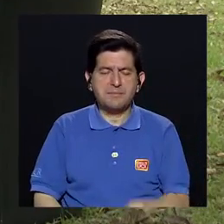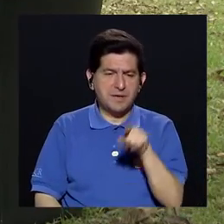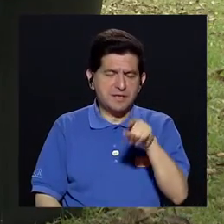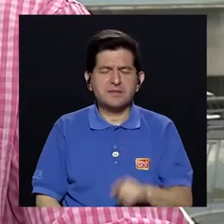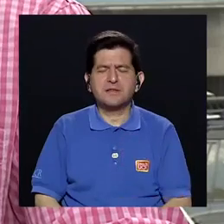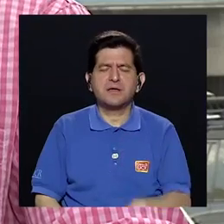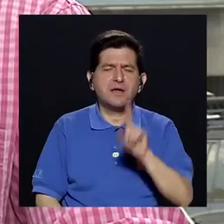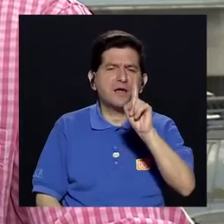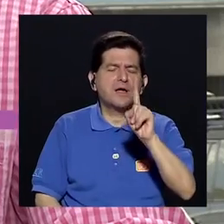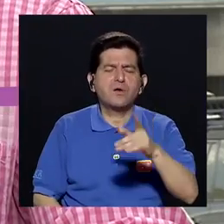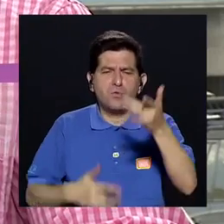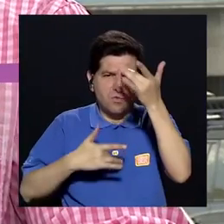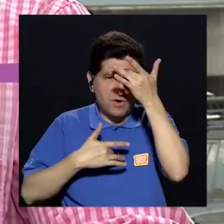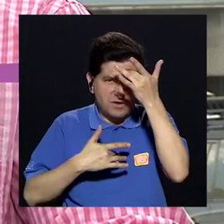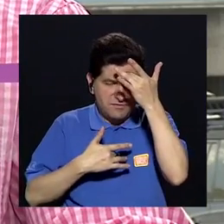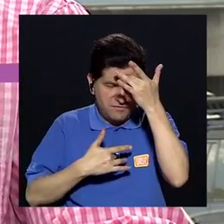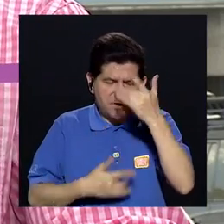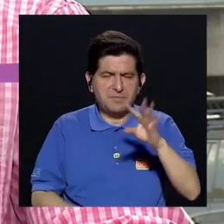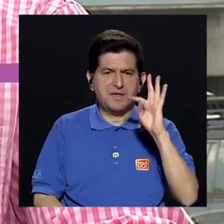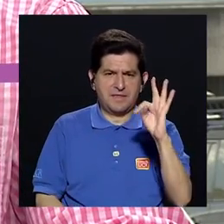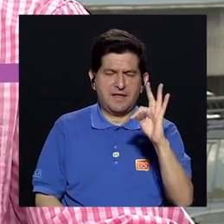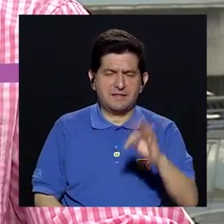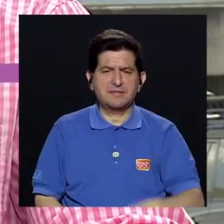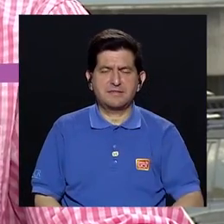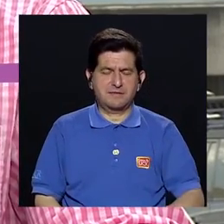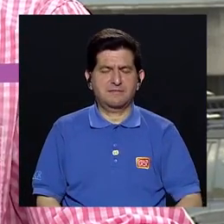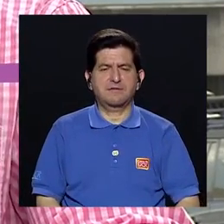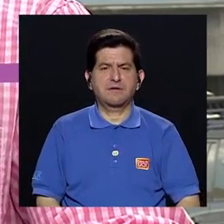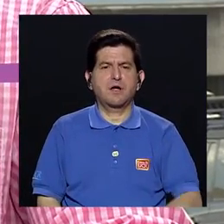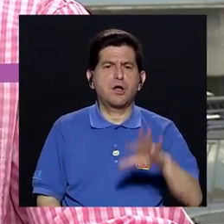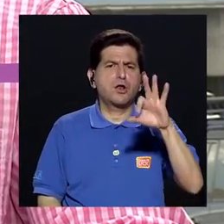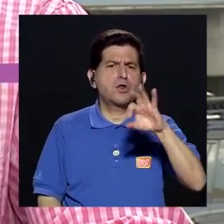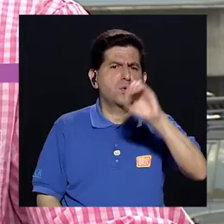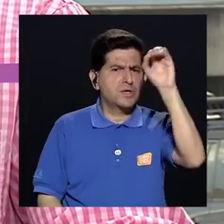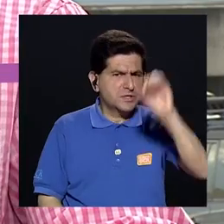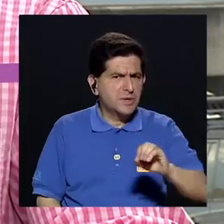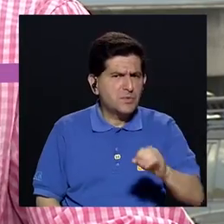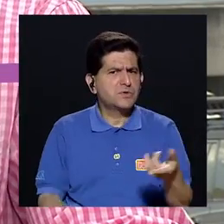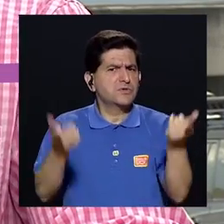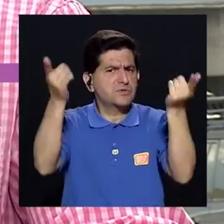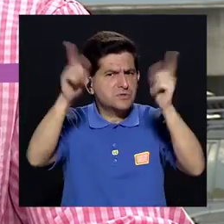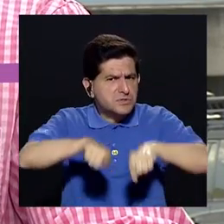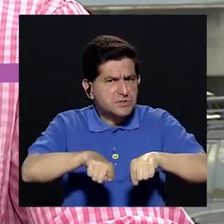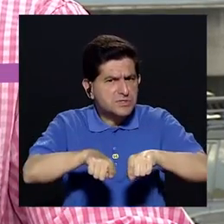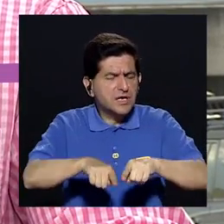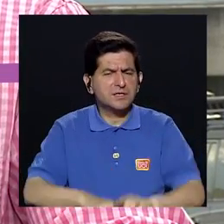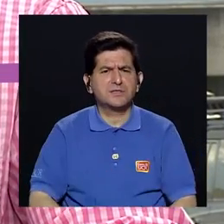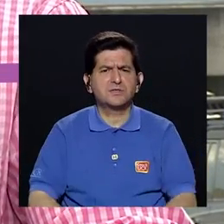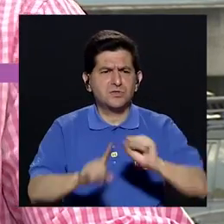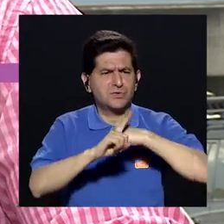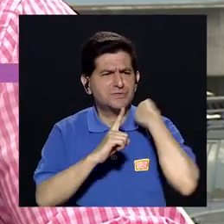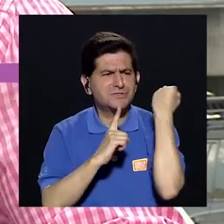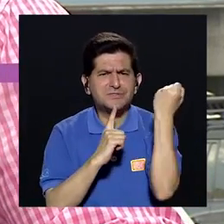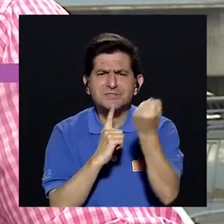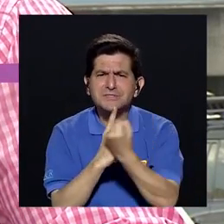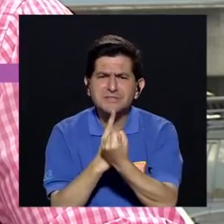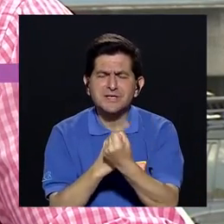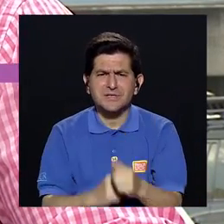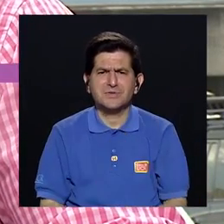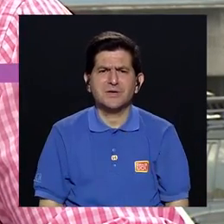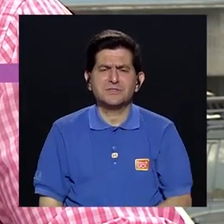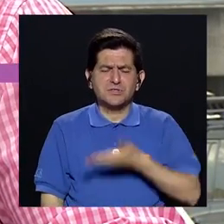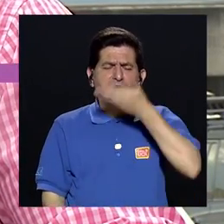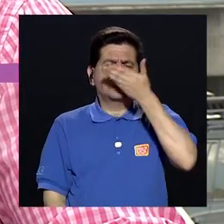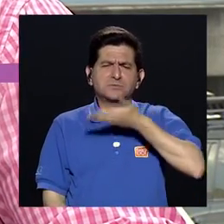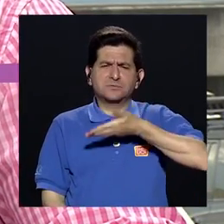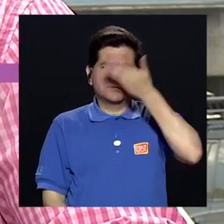pulmonar Doctora, conversando de que más del 90% de los casos son manifestaciones O se ubica a